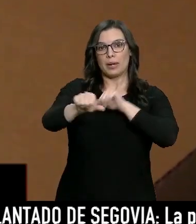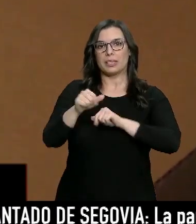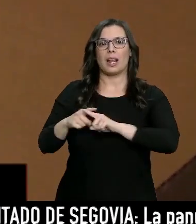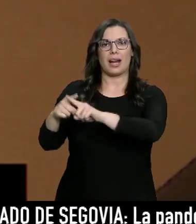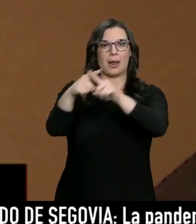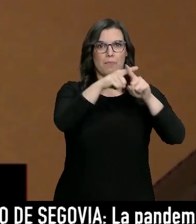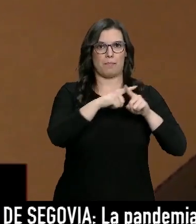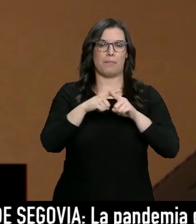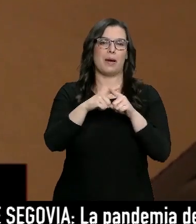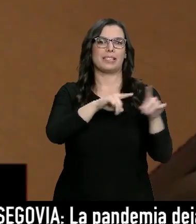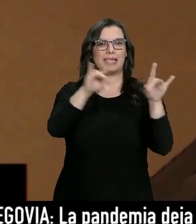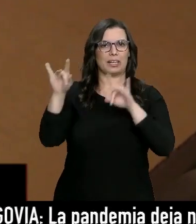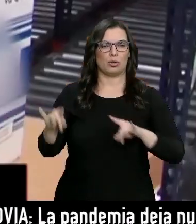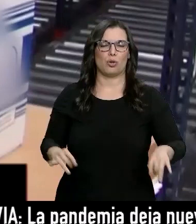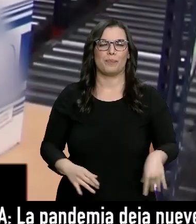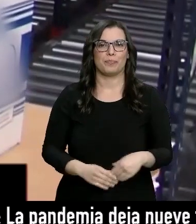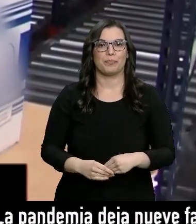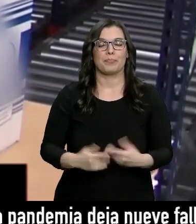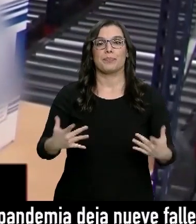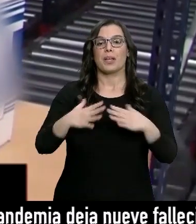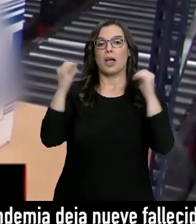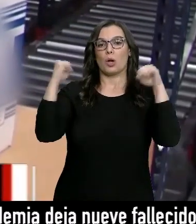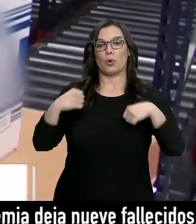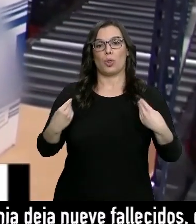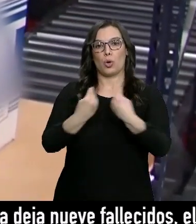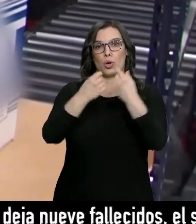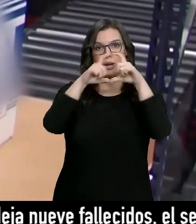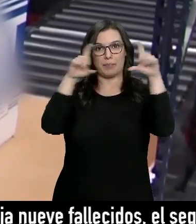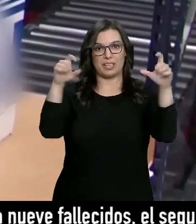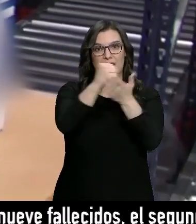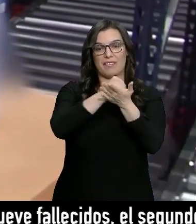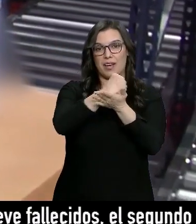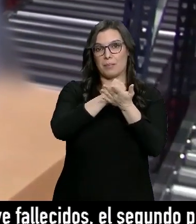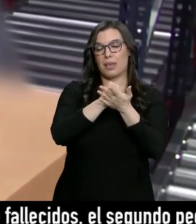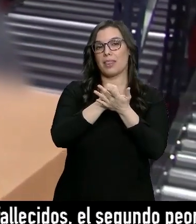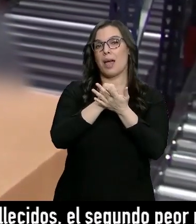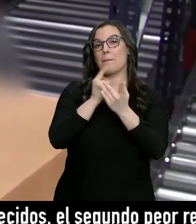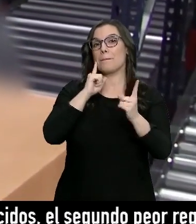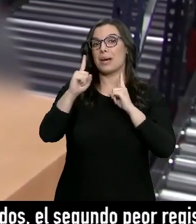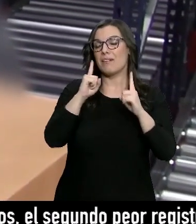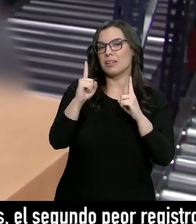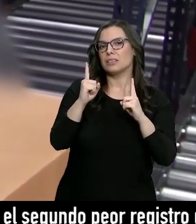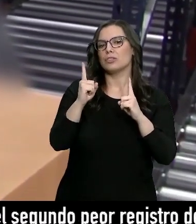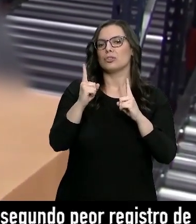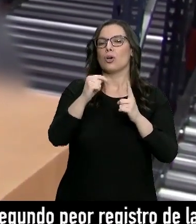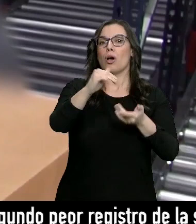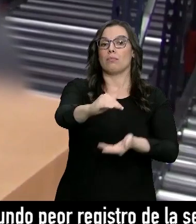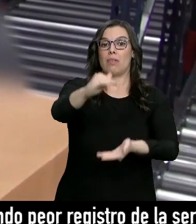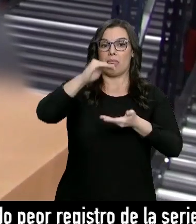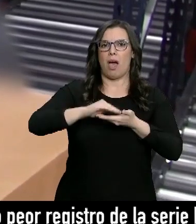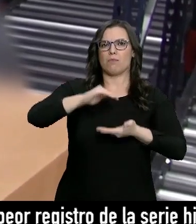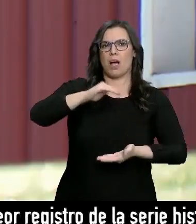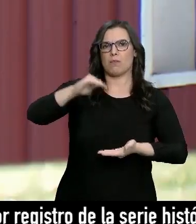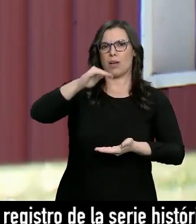entre los distintos territorios. El acuerdo con la farmacéutica prevé que la cifra de dosis vaya aumentando progresivamente hasta